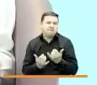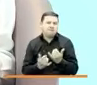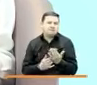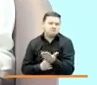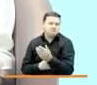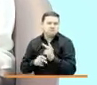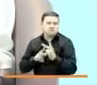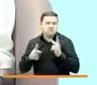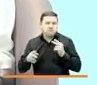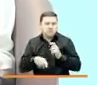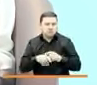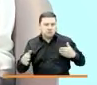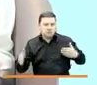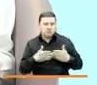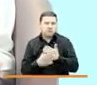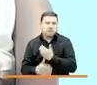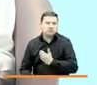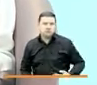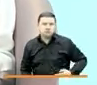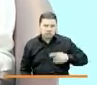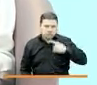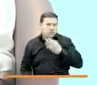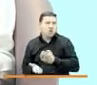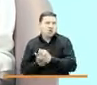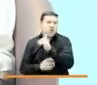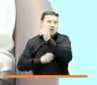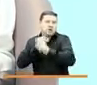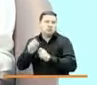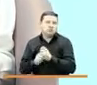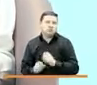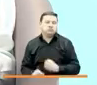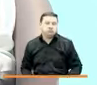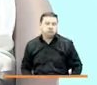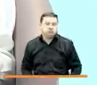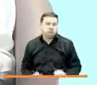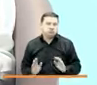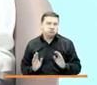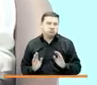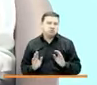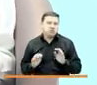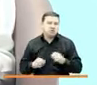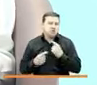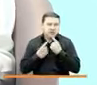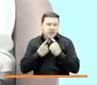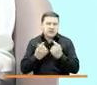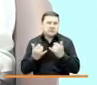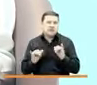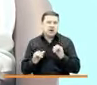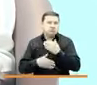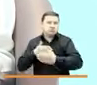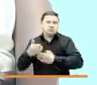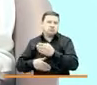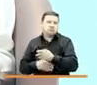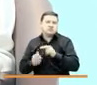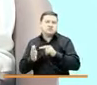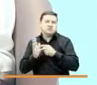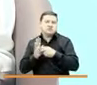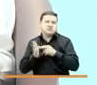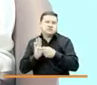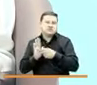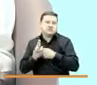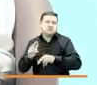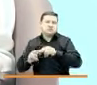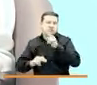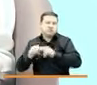vigencia del periodo presidencial de Iván Duque. Y podemos decir que ya se avanza significativamente en la